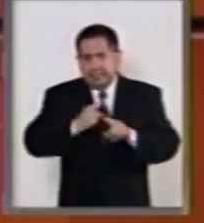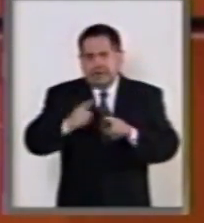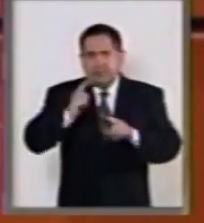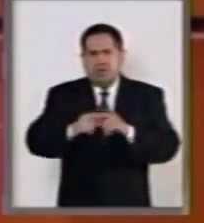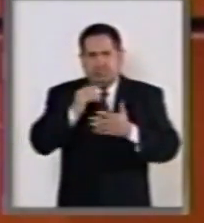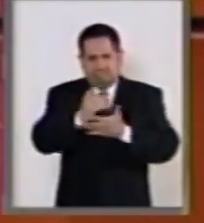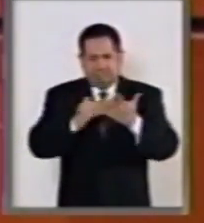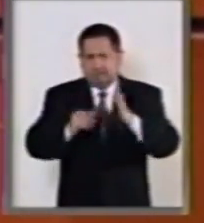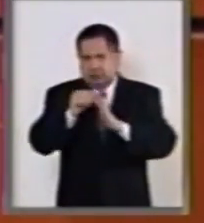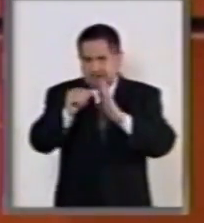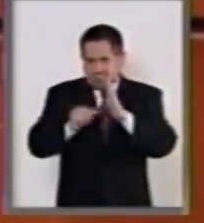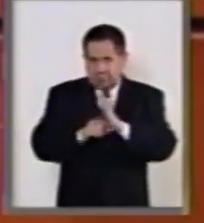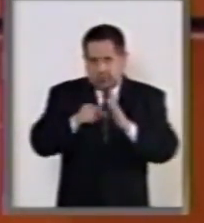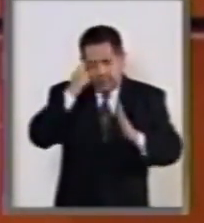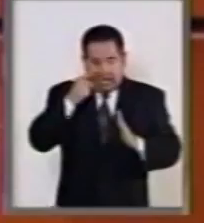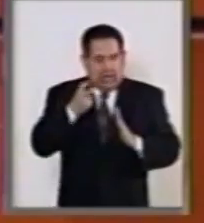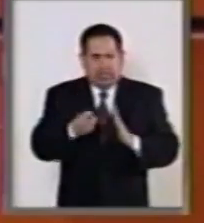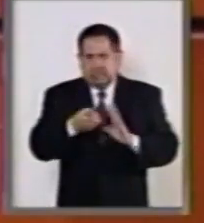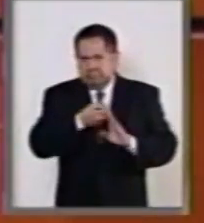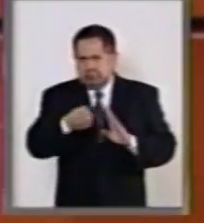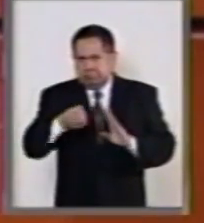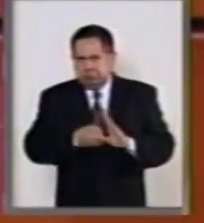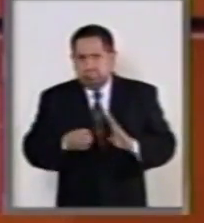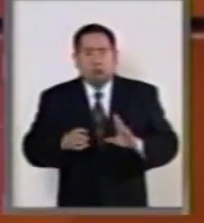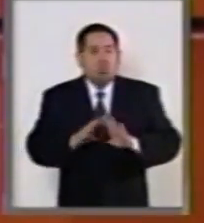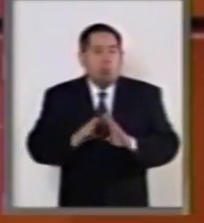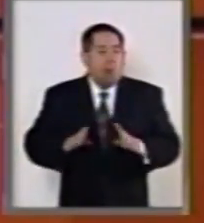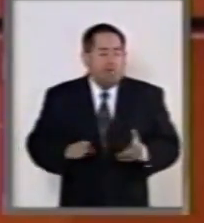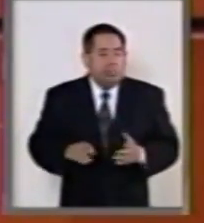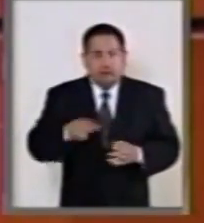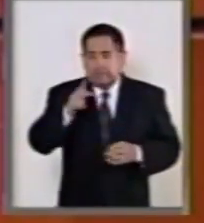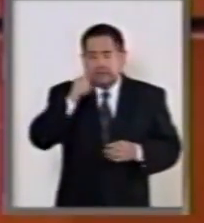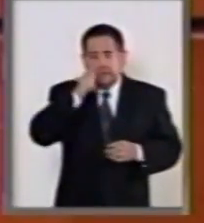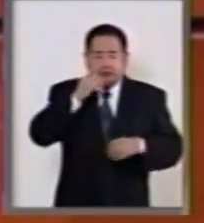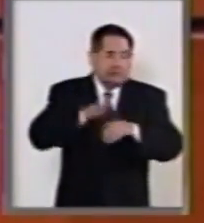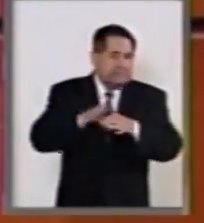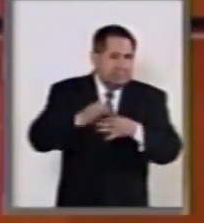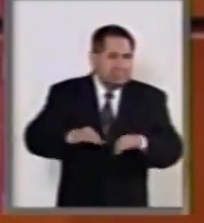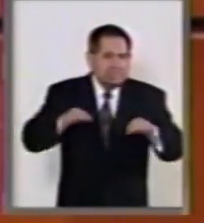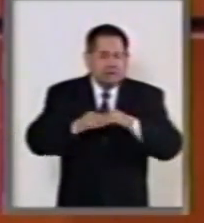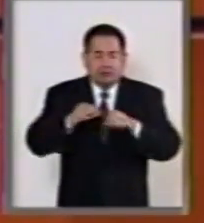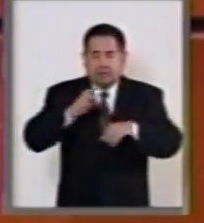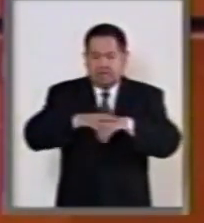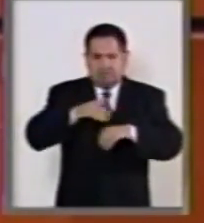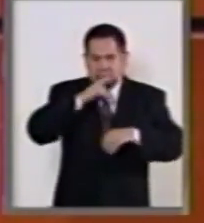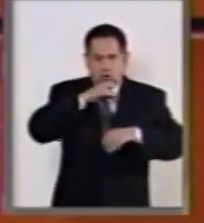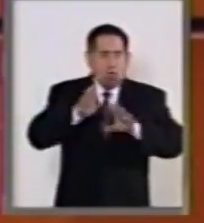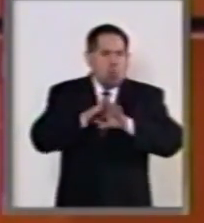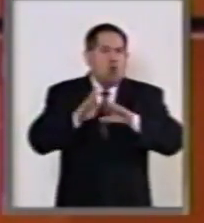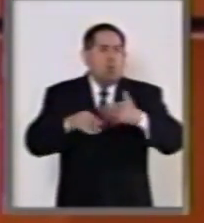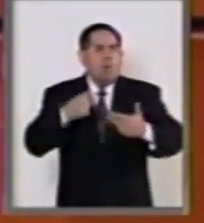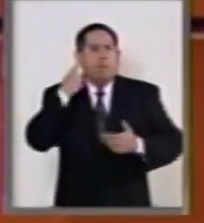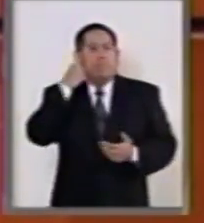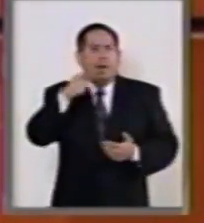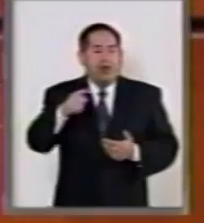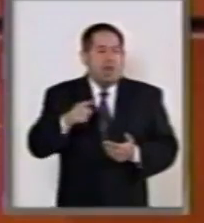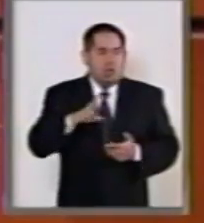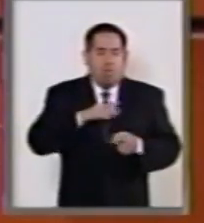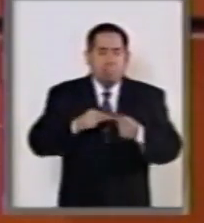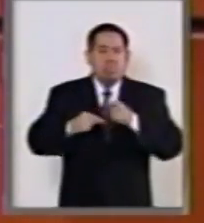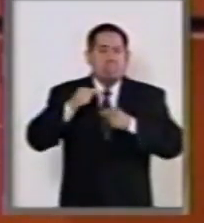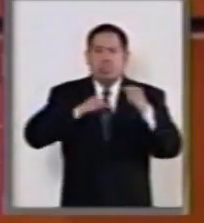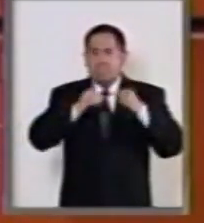artículos en estos ordenamientos, siempre tomando en consideración su preocupación para que no haya retrocesos,